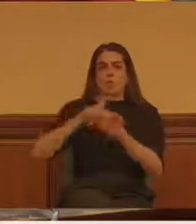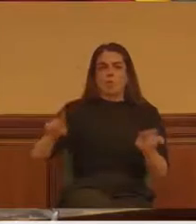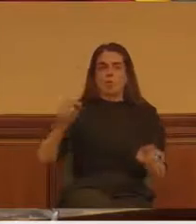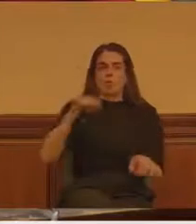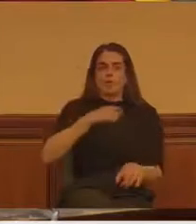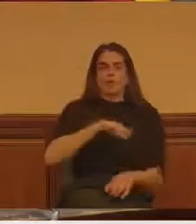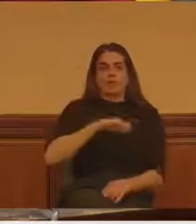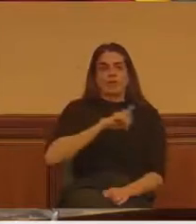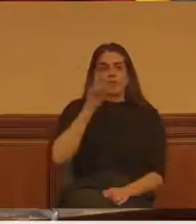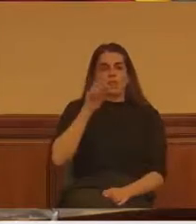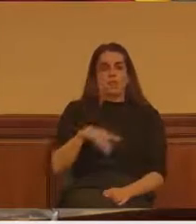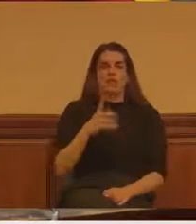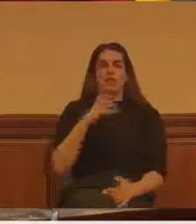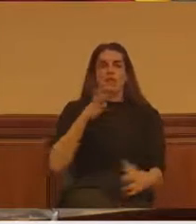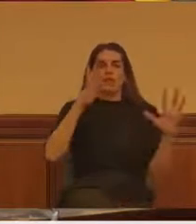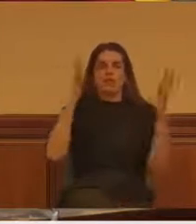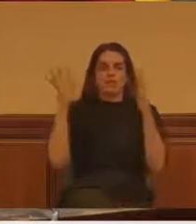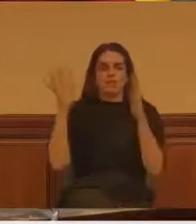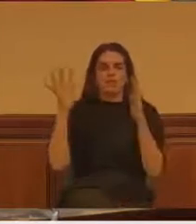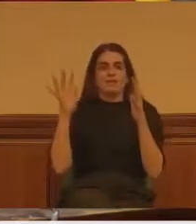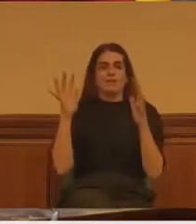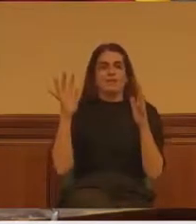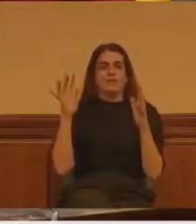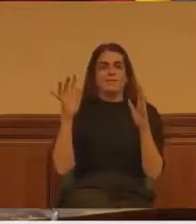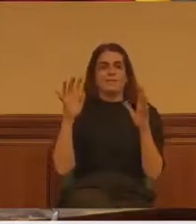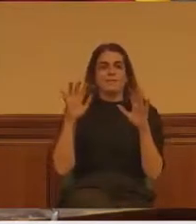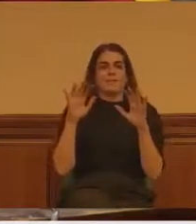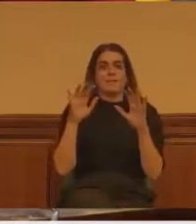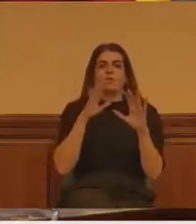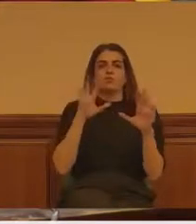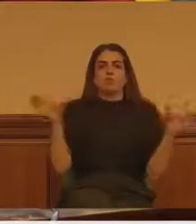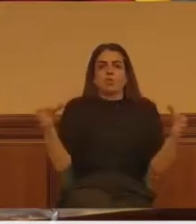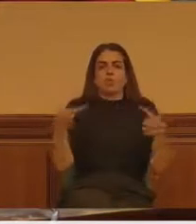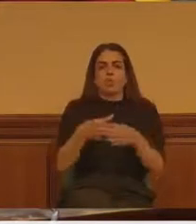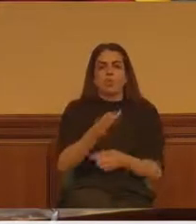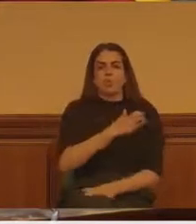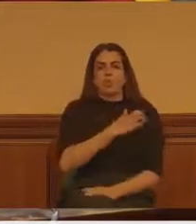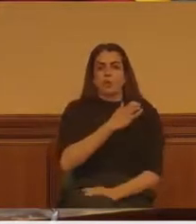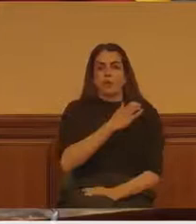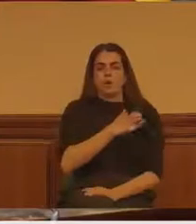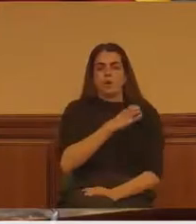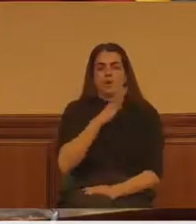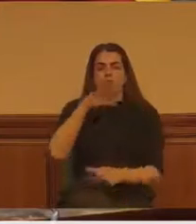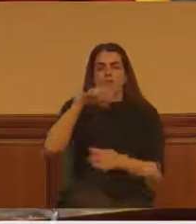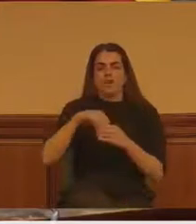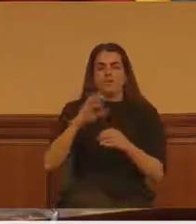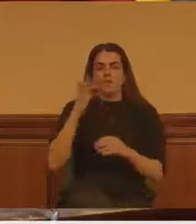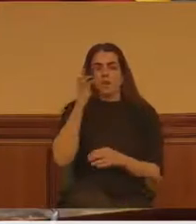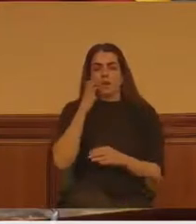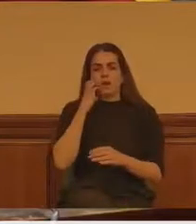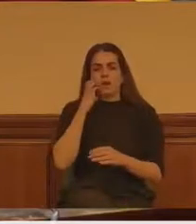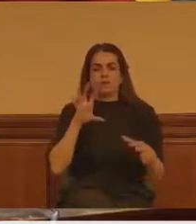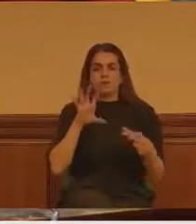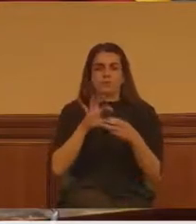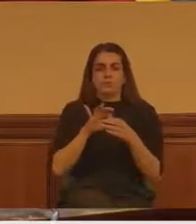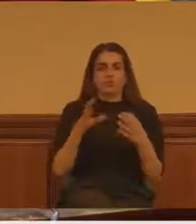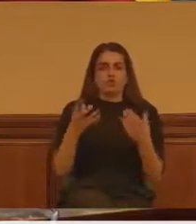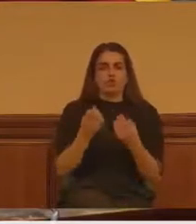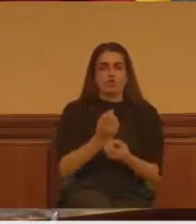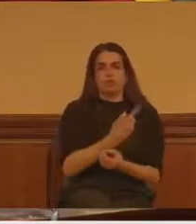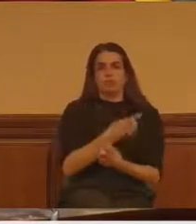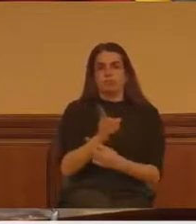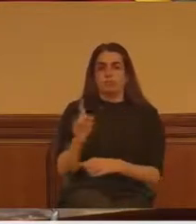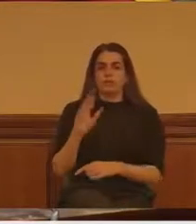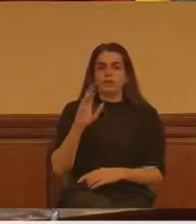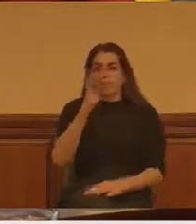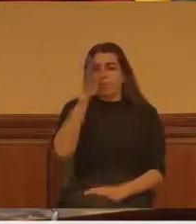puedo, desde luego, felicitar a toda la cúpula policial de los gobiernos de Mariano Rajoy, que están todos imputados por armar una